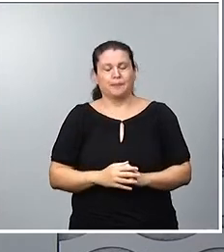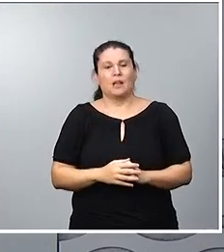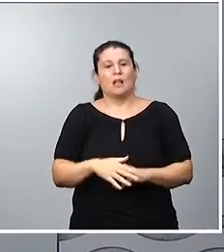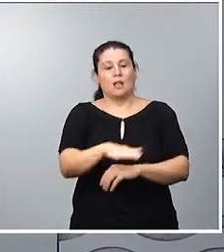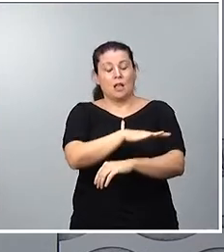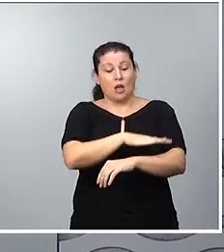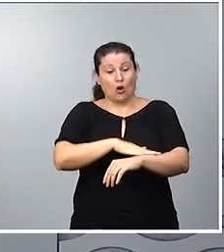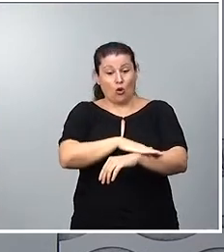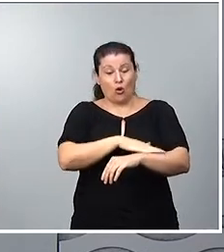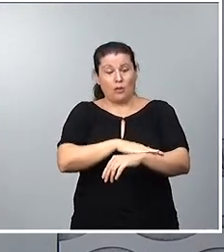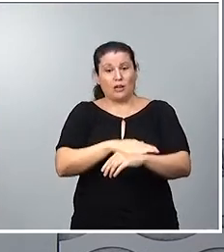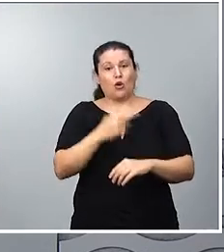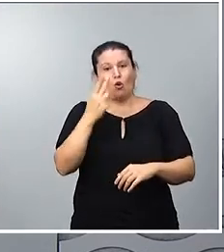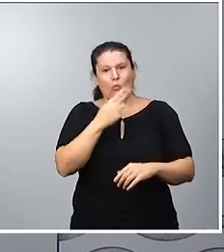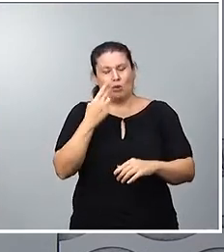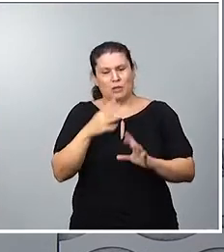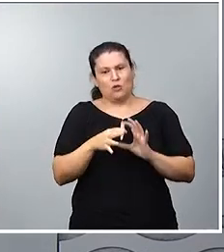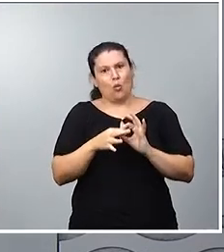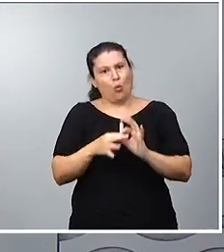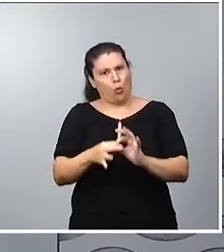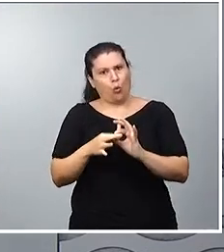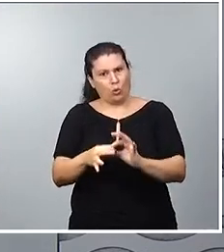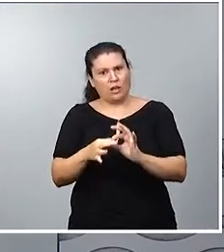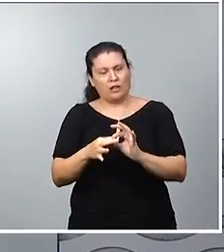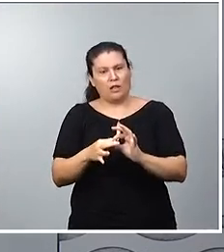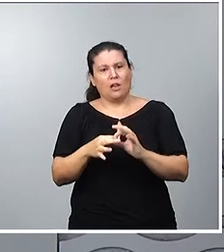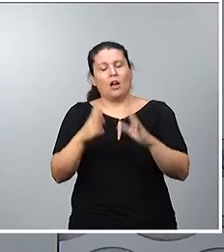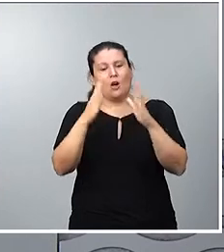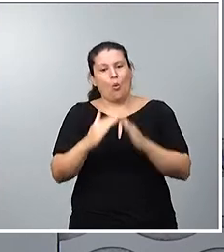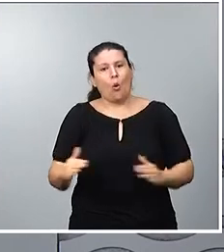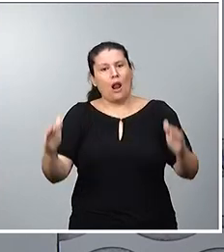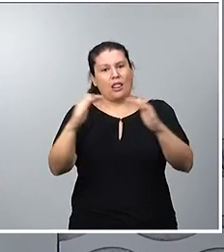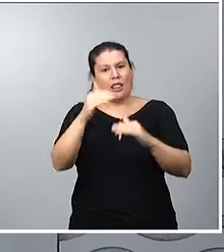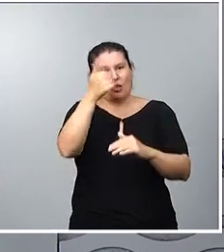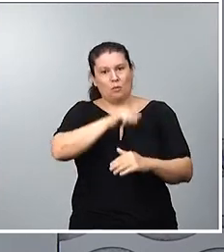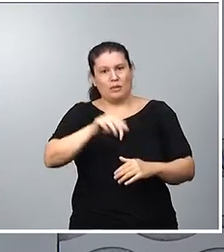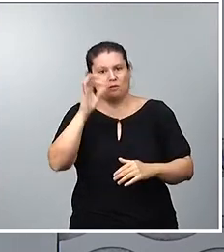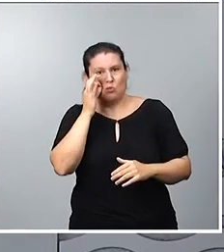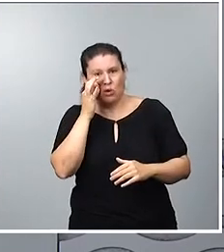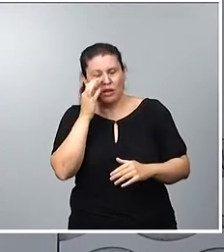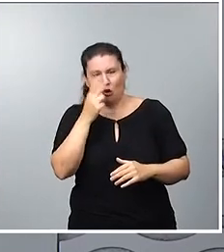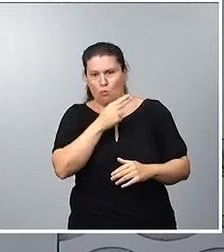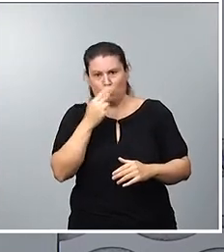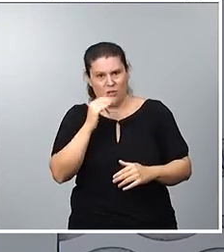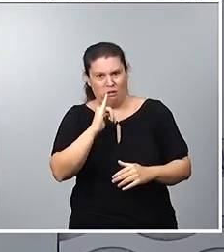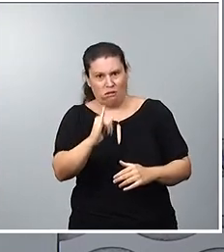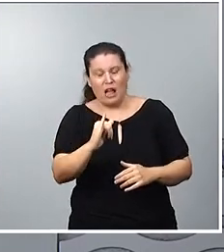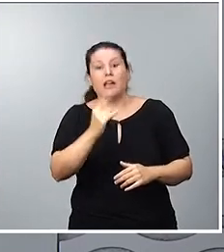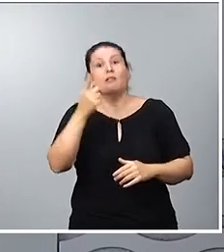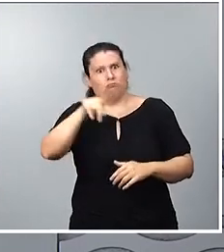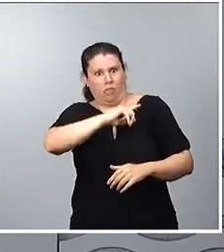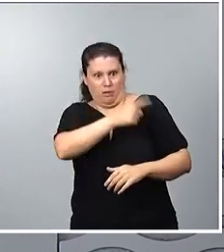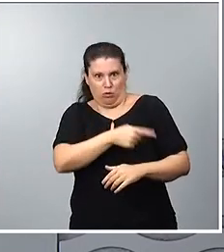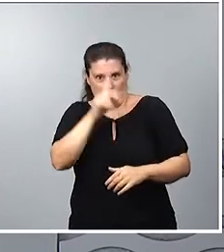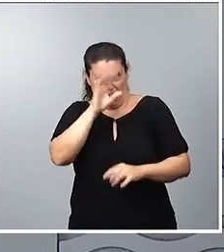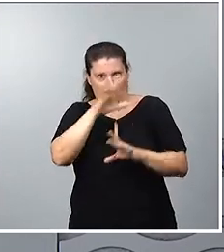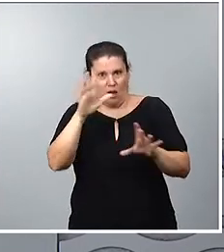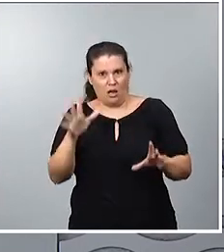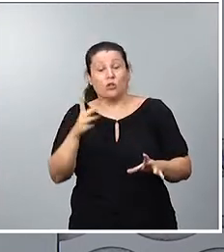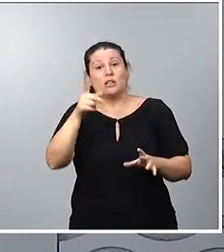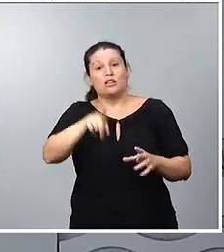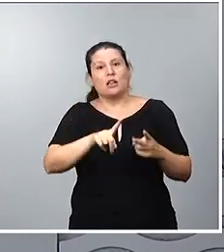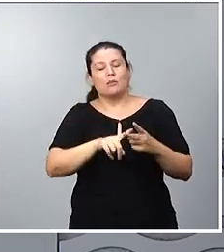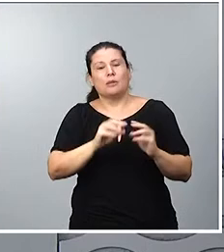unido y comprometido con la igualdad entre hombres y mujeres, también en el deporte, y con velar por la